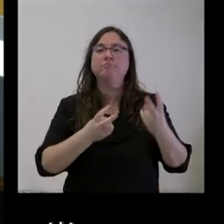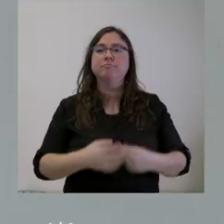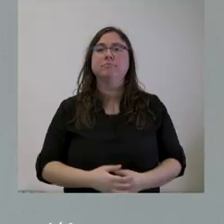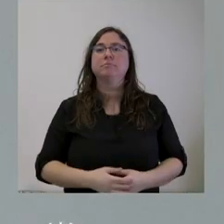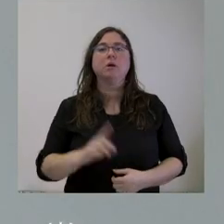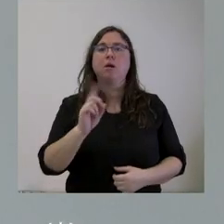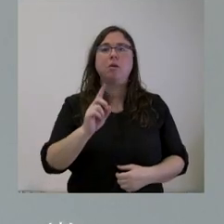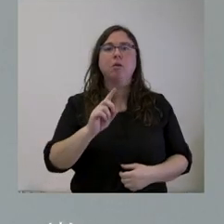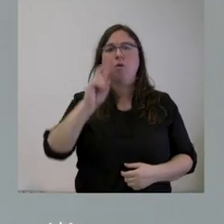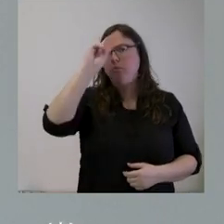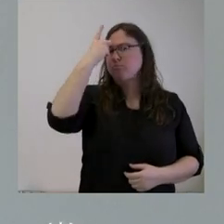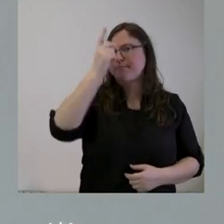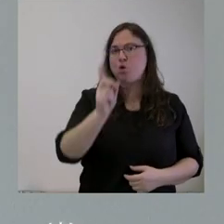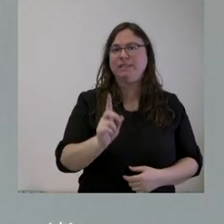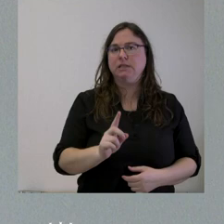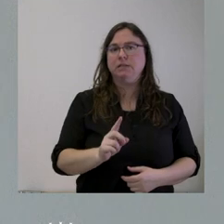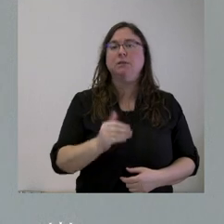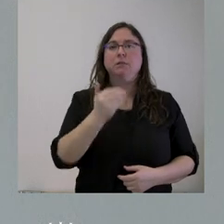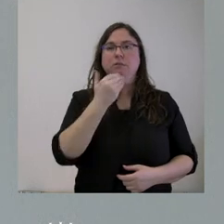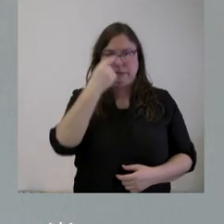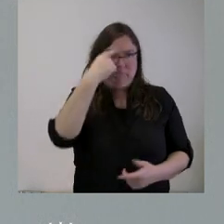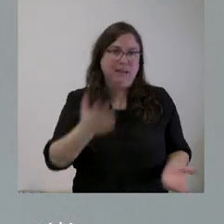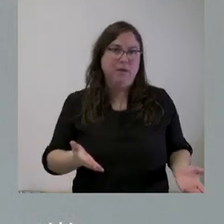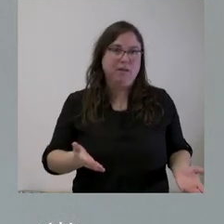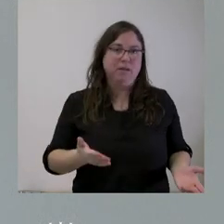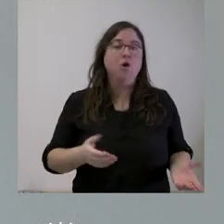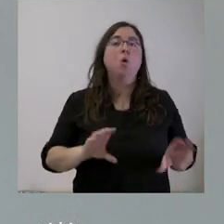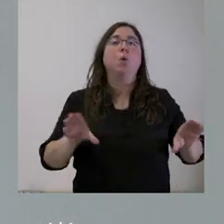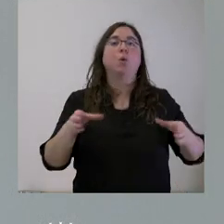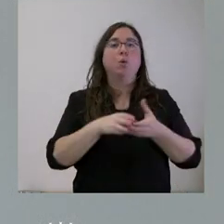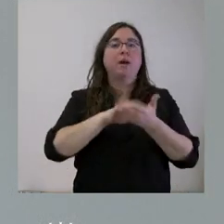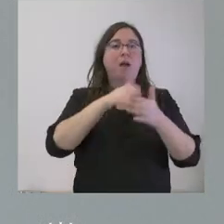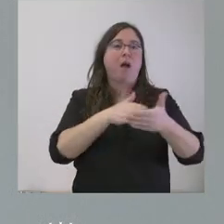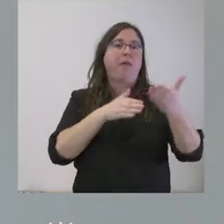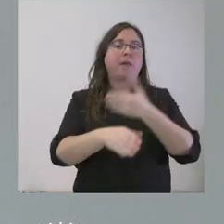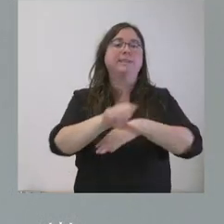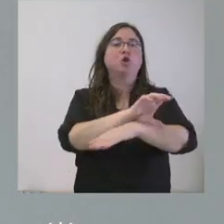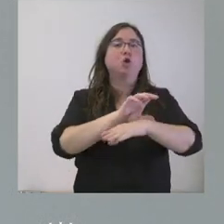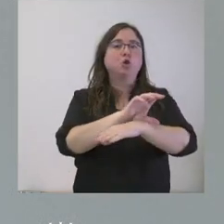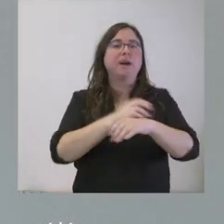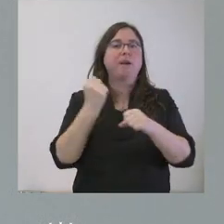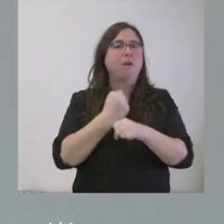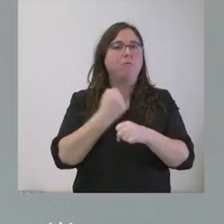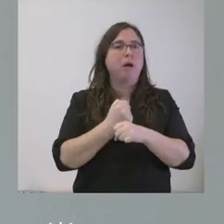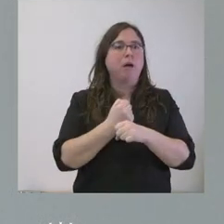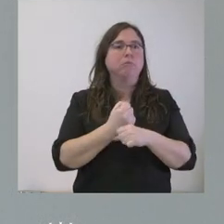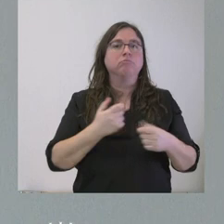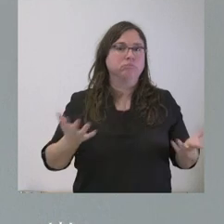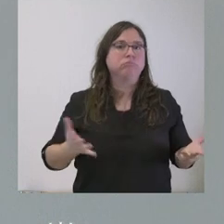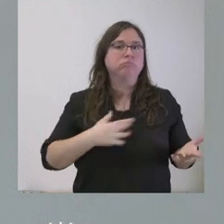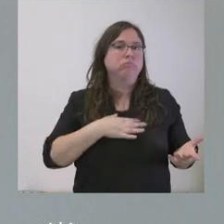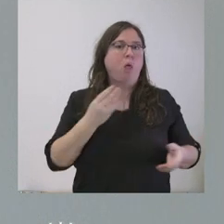No, no es un cambio de postura. Y, además, sí tiene conocimiento. Es decir, la Junta, a través de la Consejería de Empleo, está dispuesta a realizar